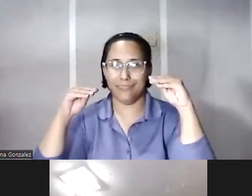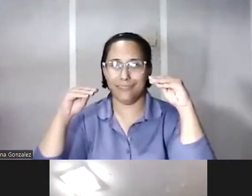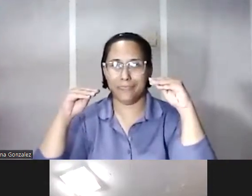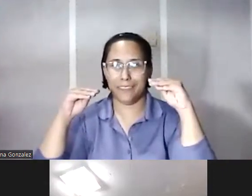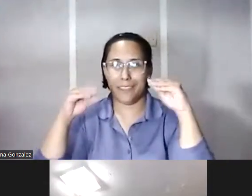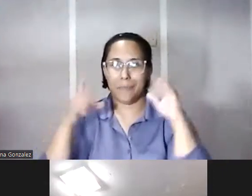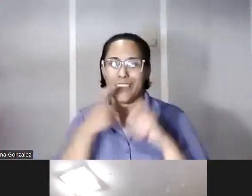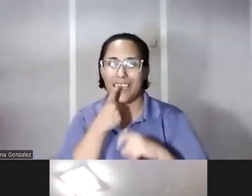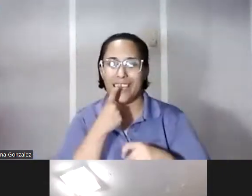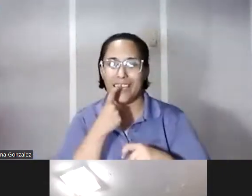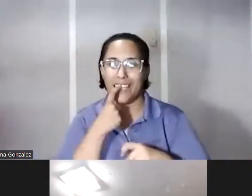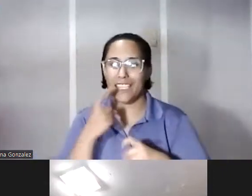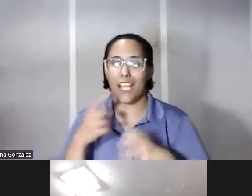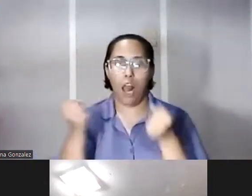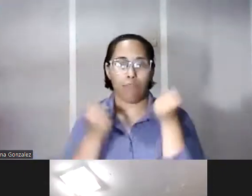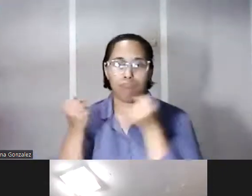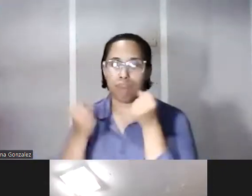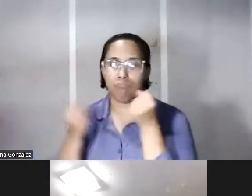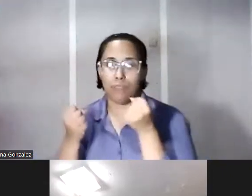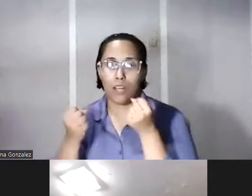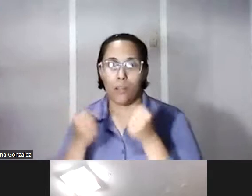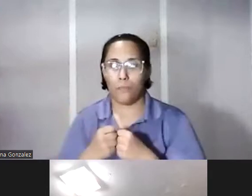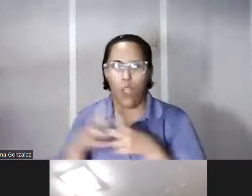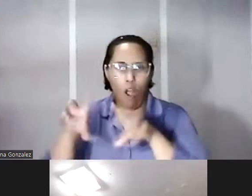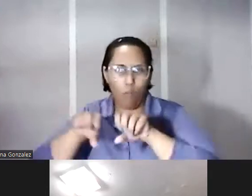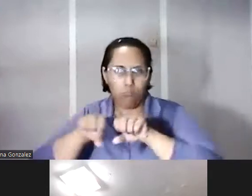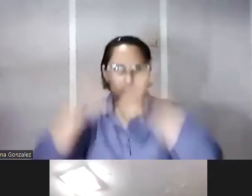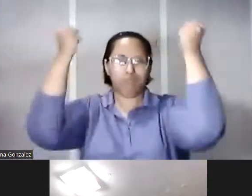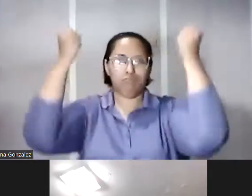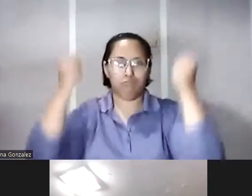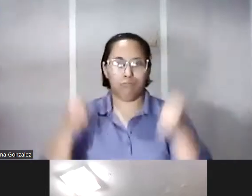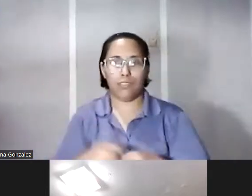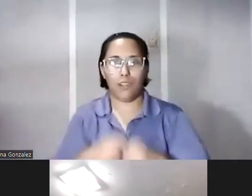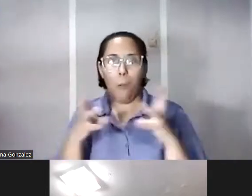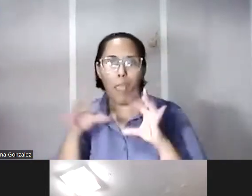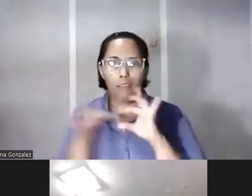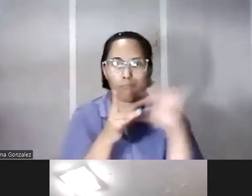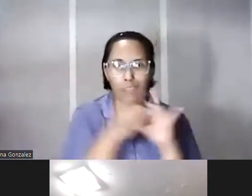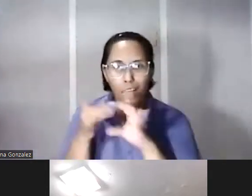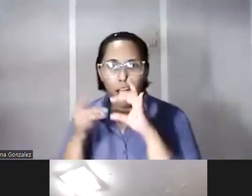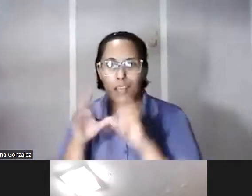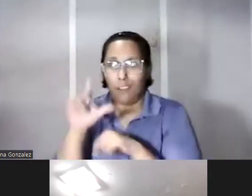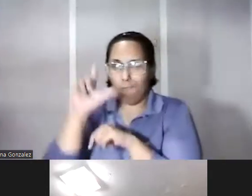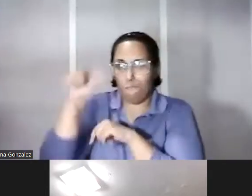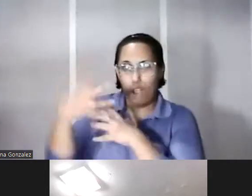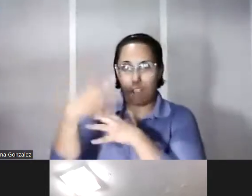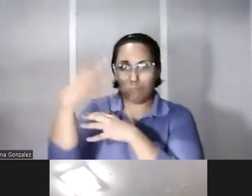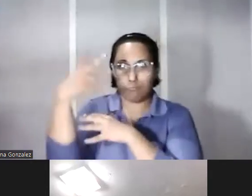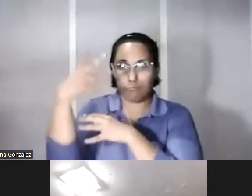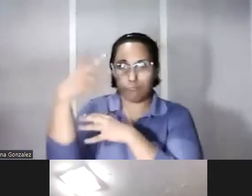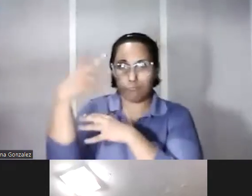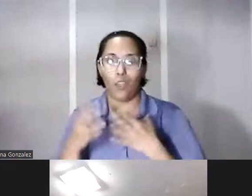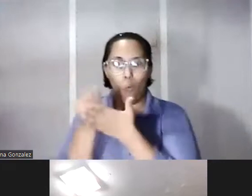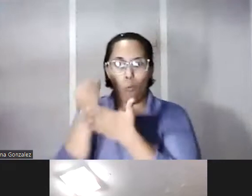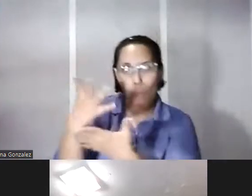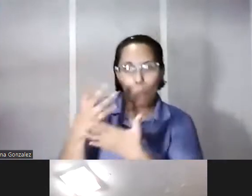cristales de vehículos es que recuerdo el crash se te rompió el trasero no que fue el delantero cómpralo en cano auto